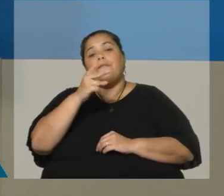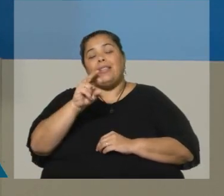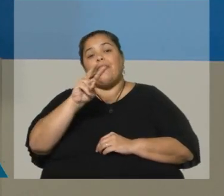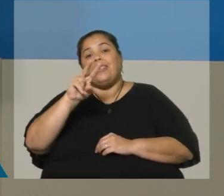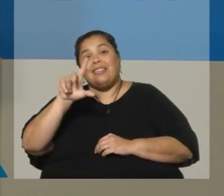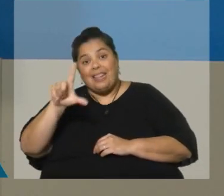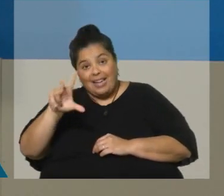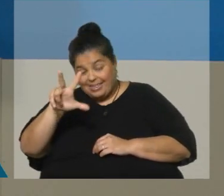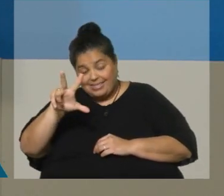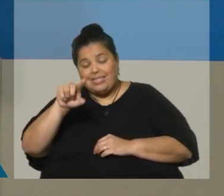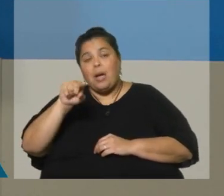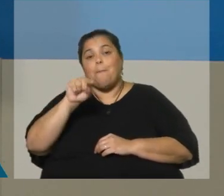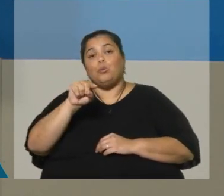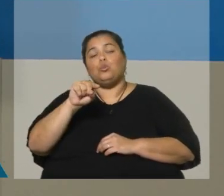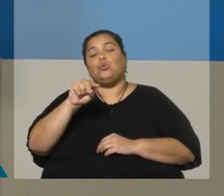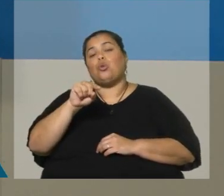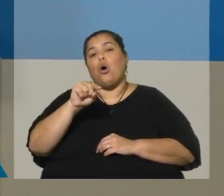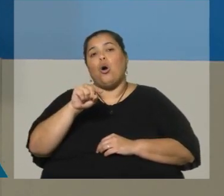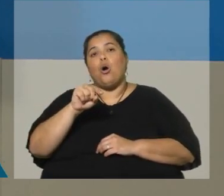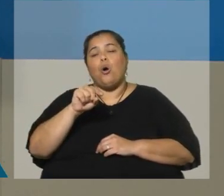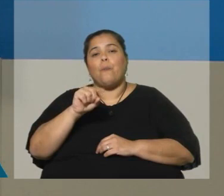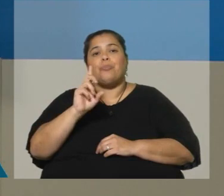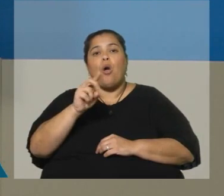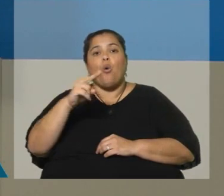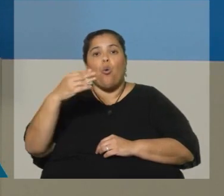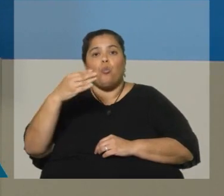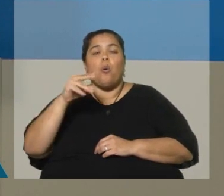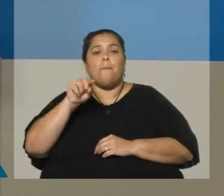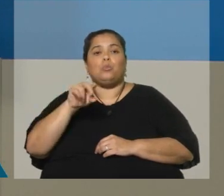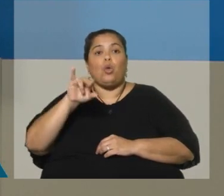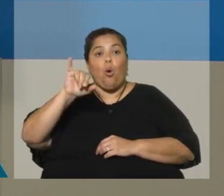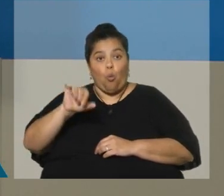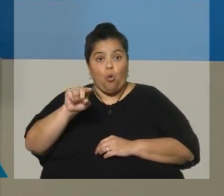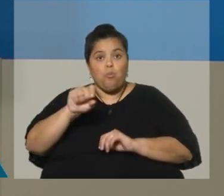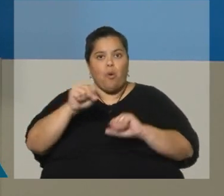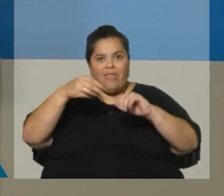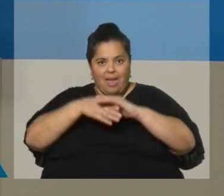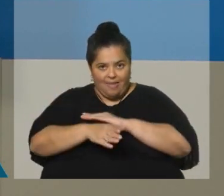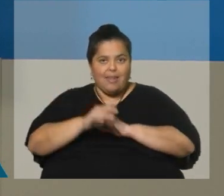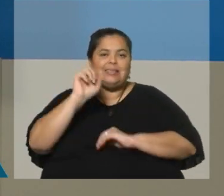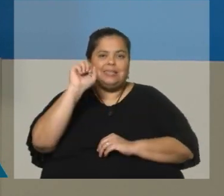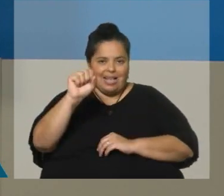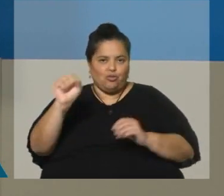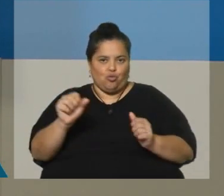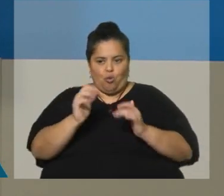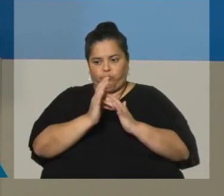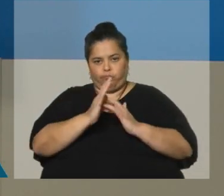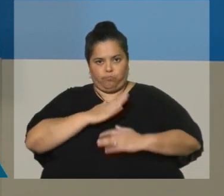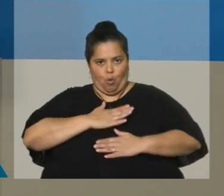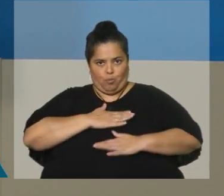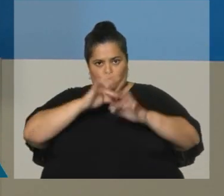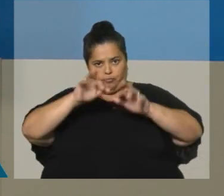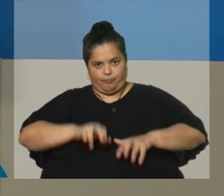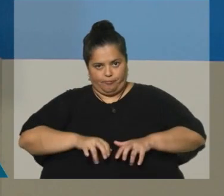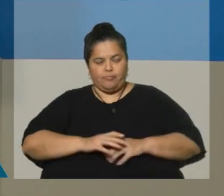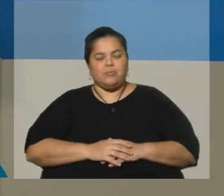fácil. Estábamos conversando fuera de cámaras de que, nada, de que habías probado el censo